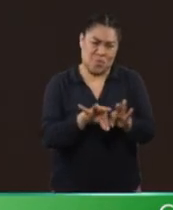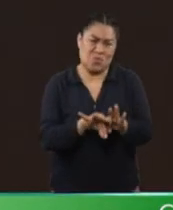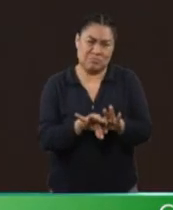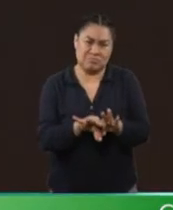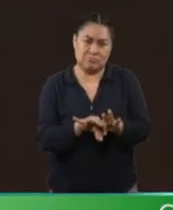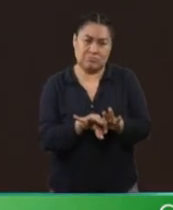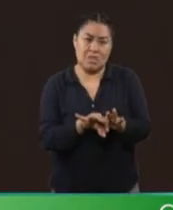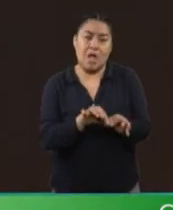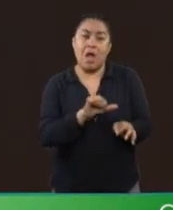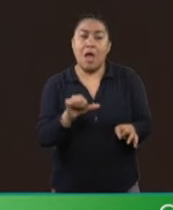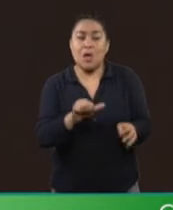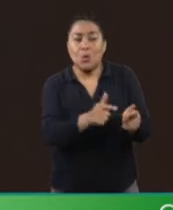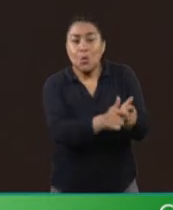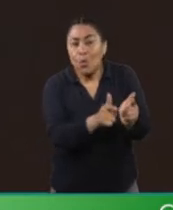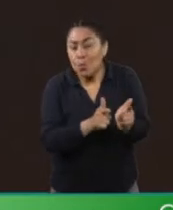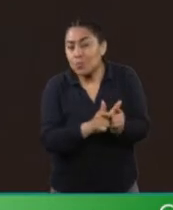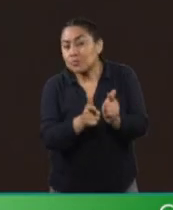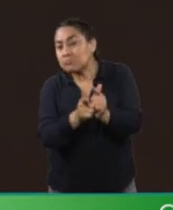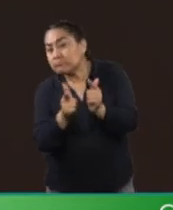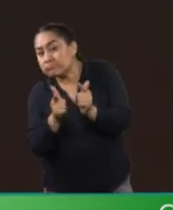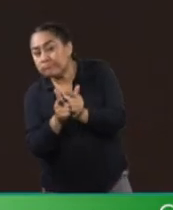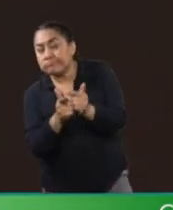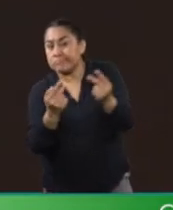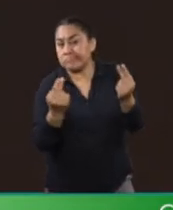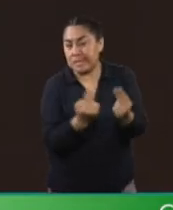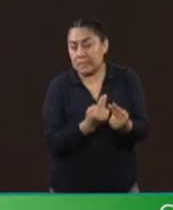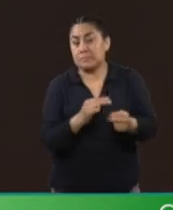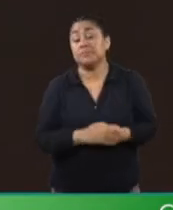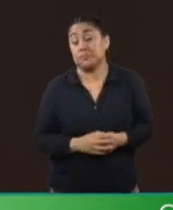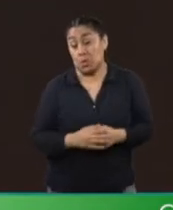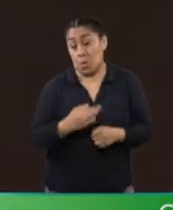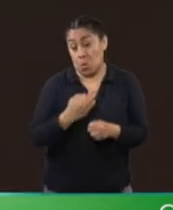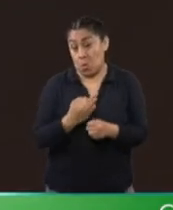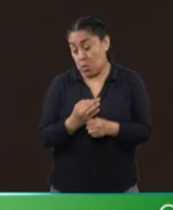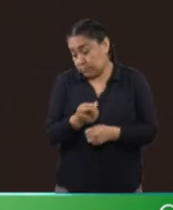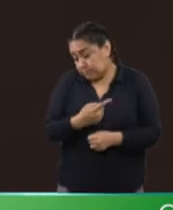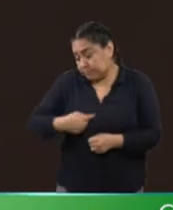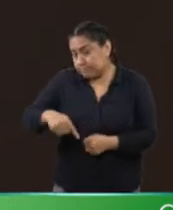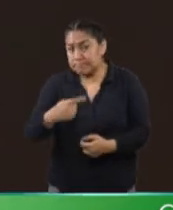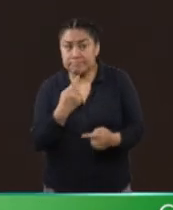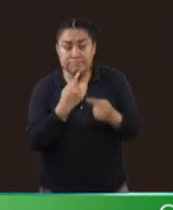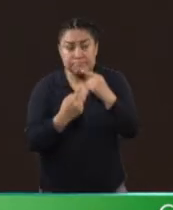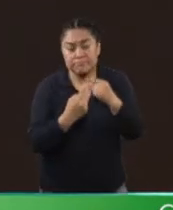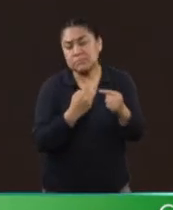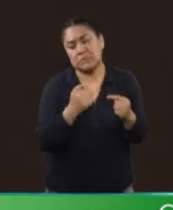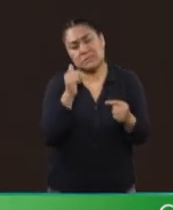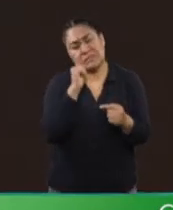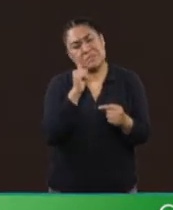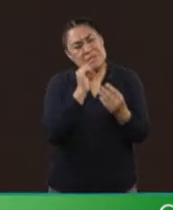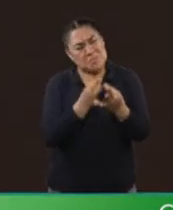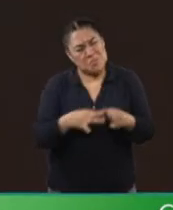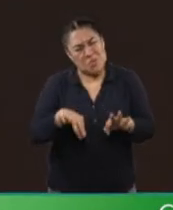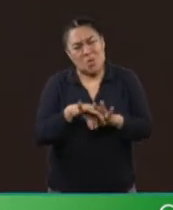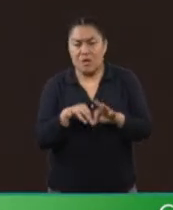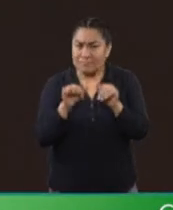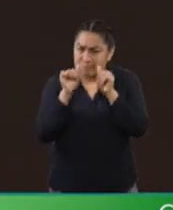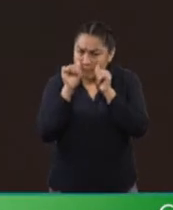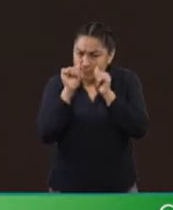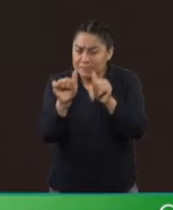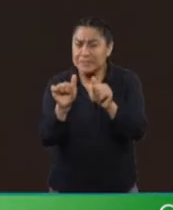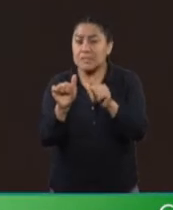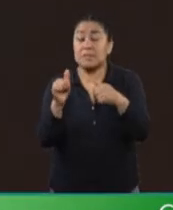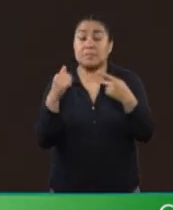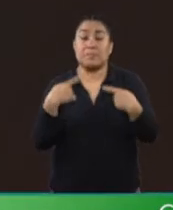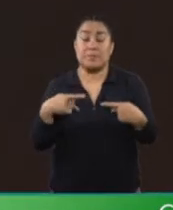país. En nuestras agendas es crucial enfocarnos en la inclusión de las personas con discapacidad, la